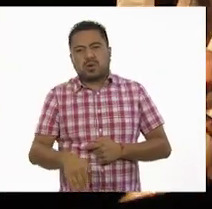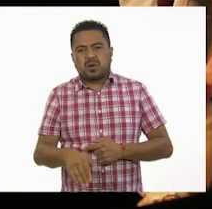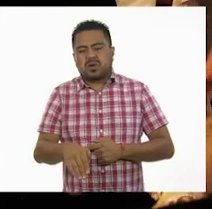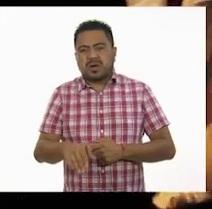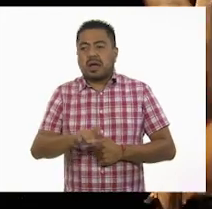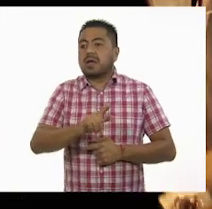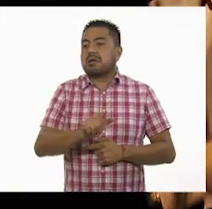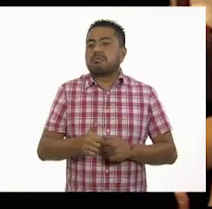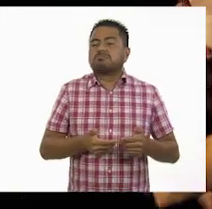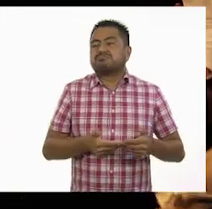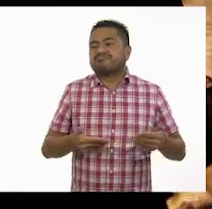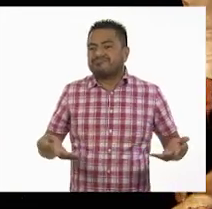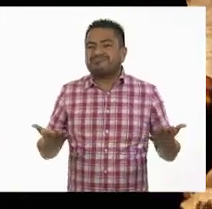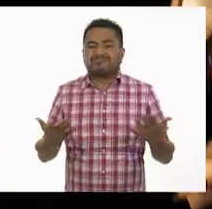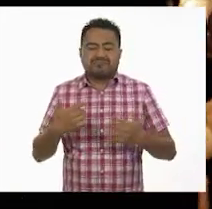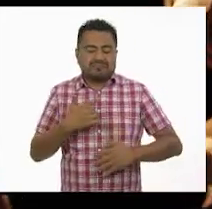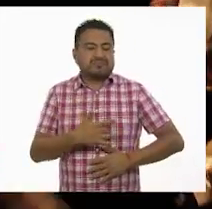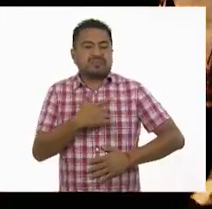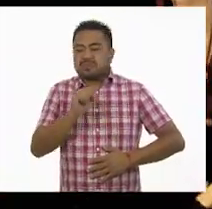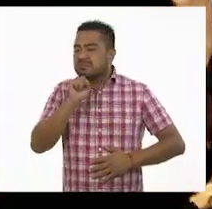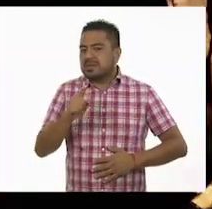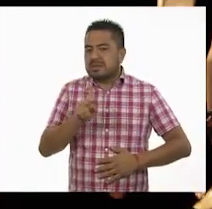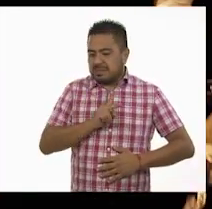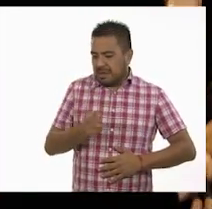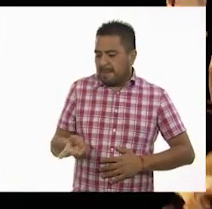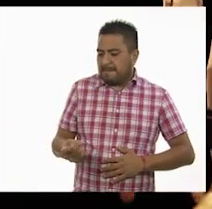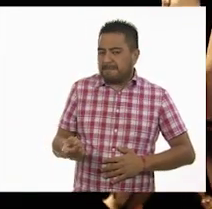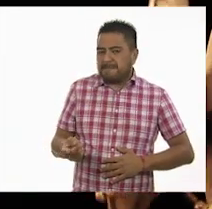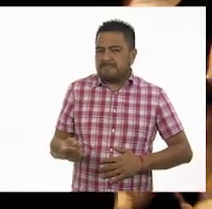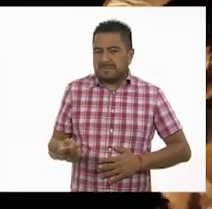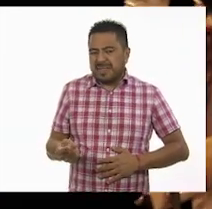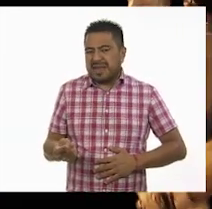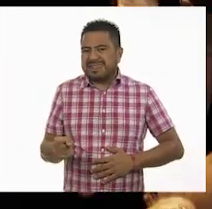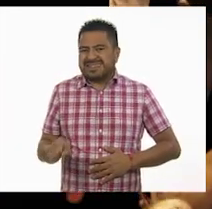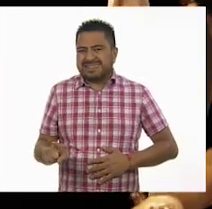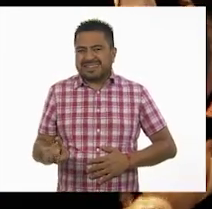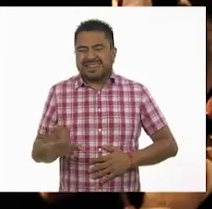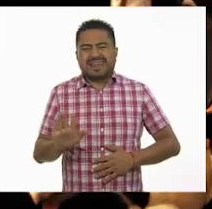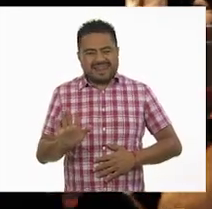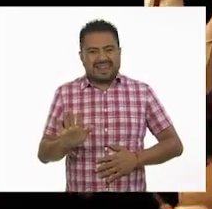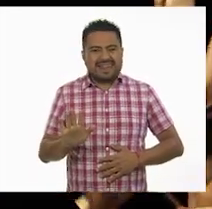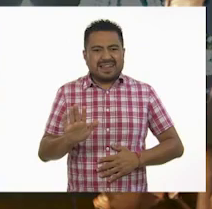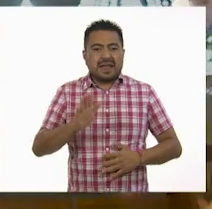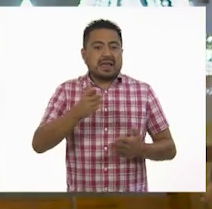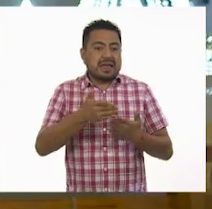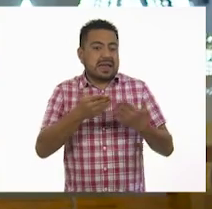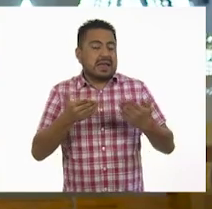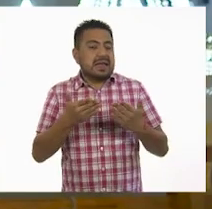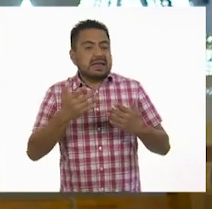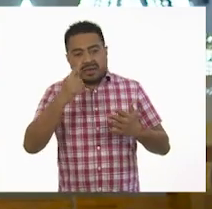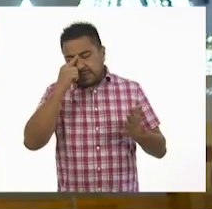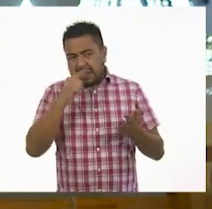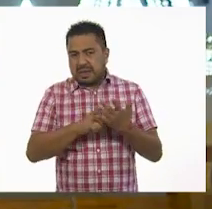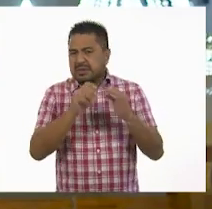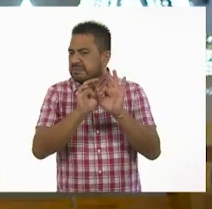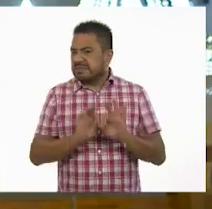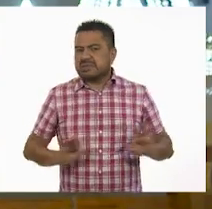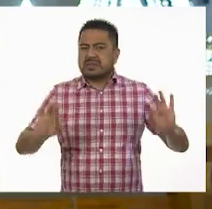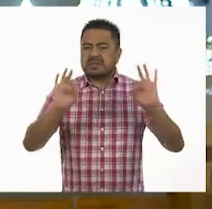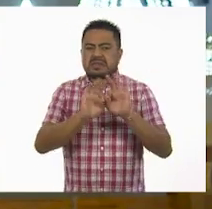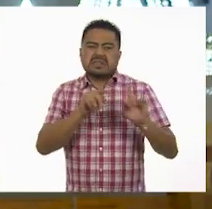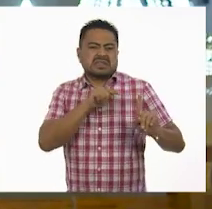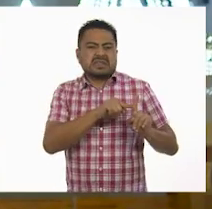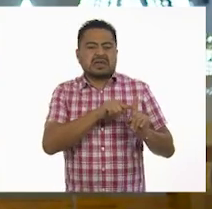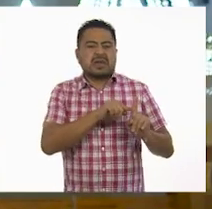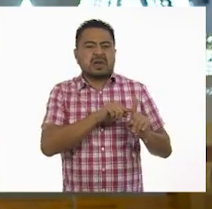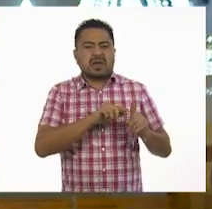Y entonces yo me inspiro también en mi perro, en mi perro Balú. Y pues creo que lo importante de Sputnik